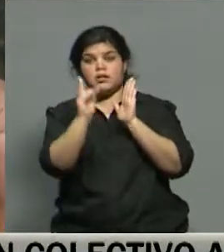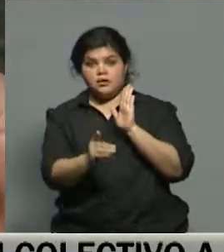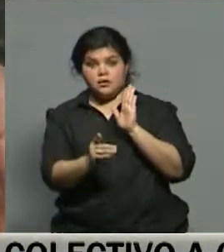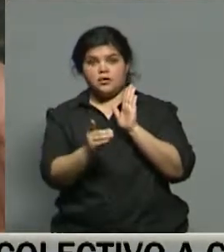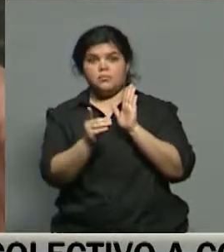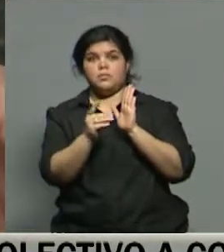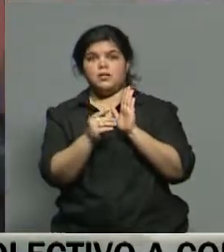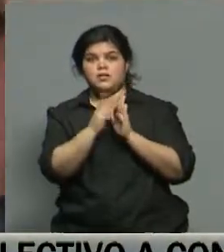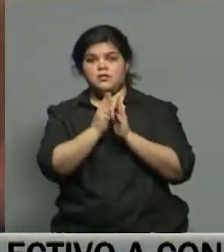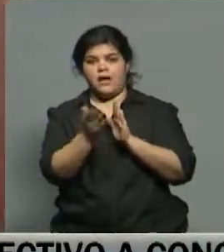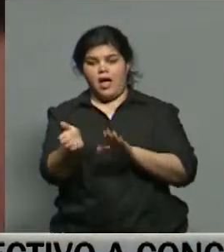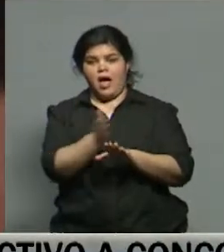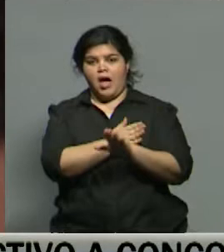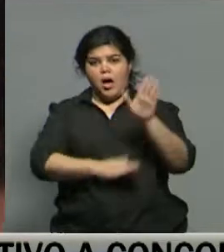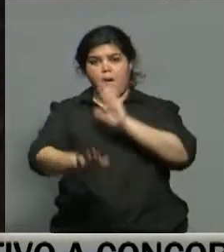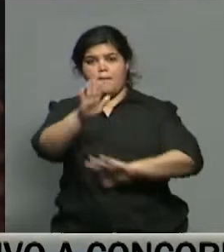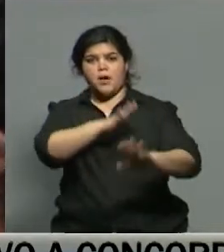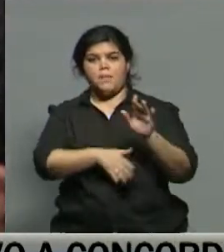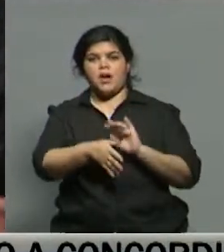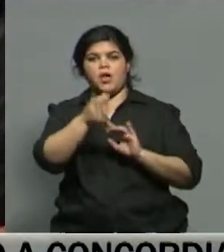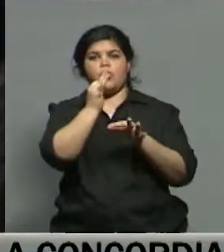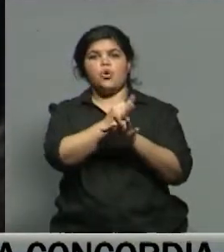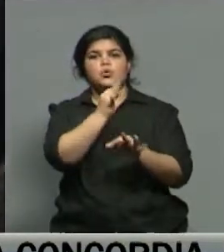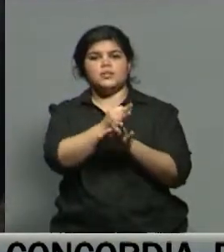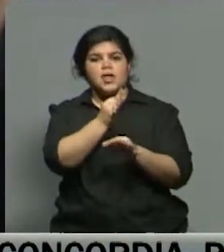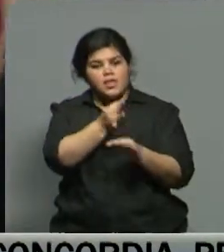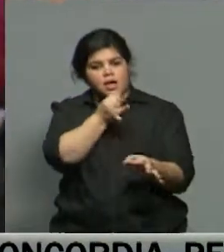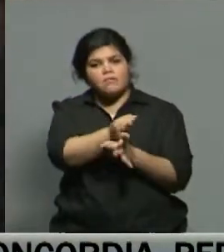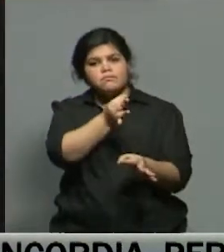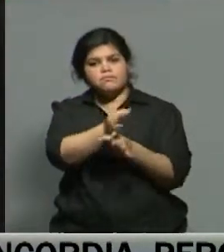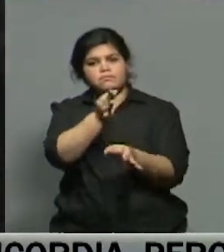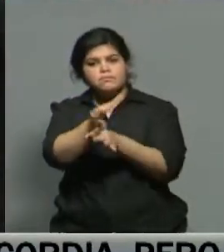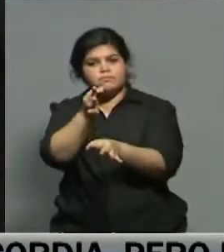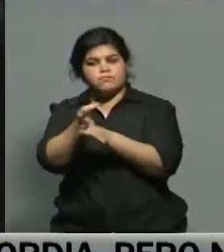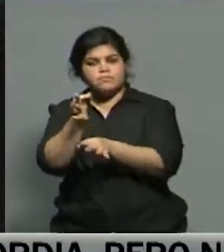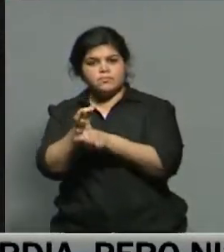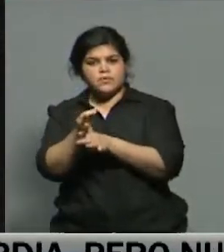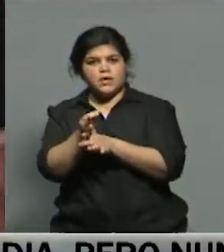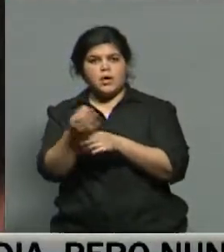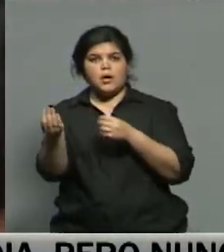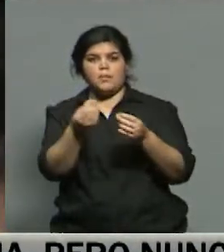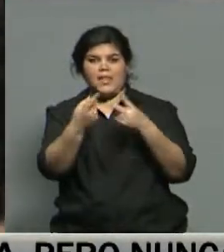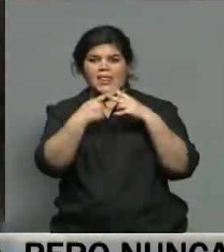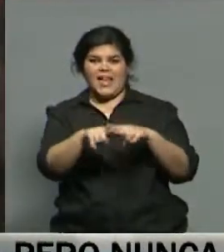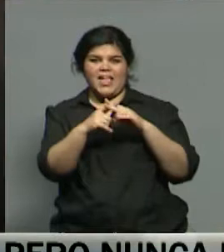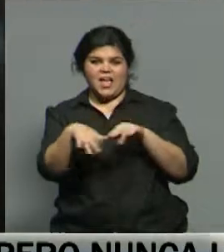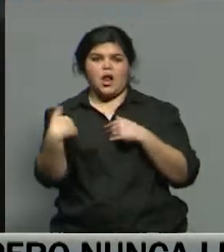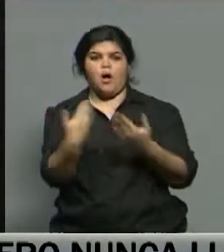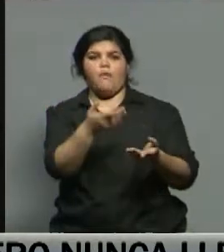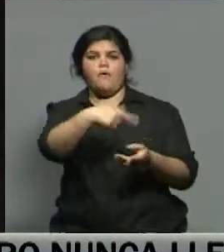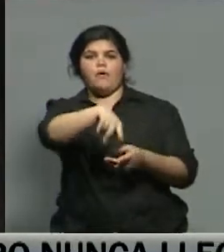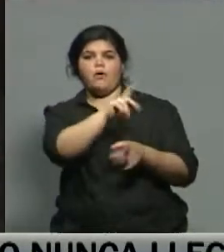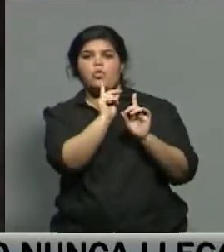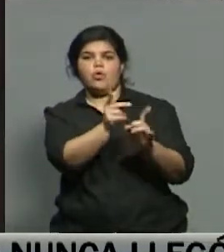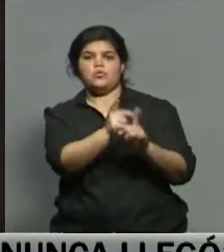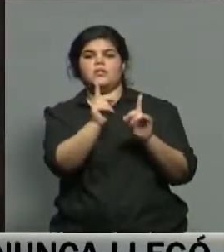prepare a los docentes para que ellos, o sea, con talleres para los docentes también, para